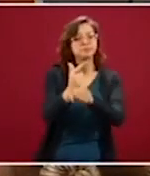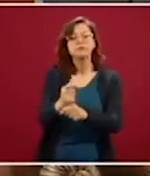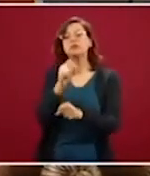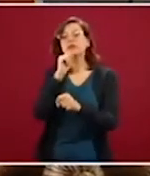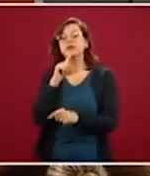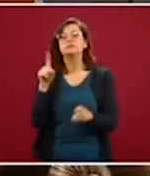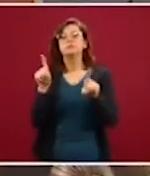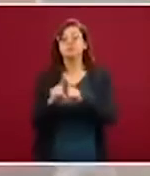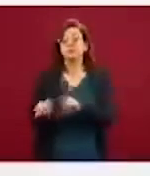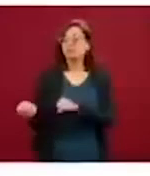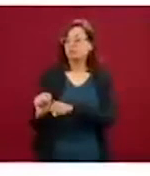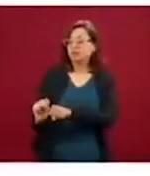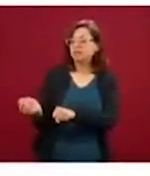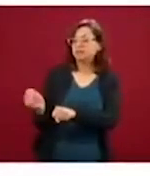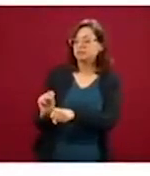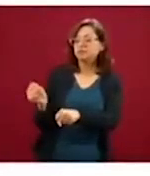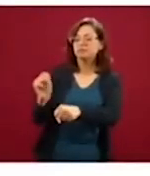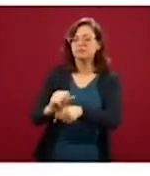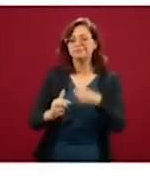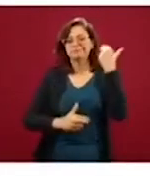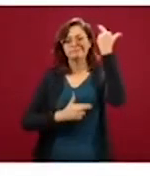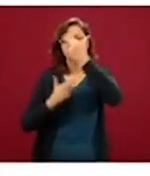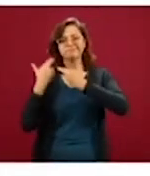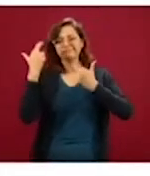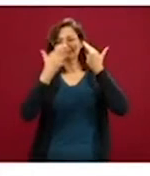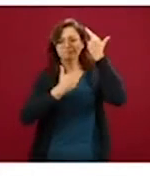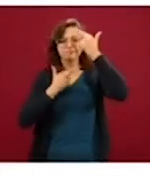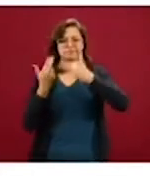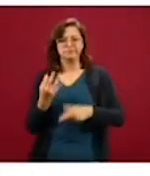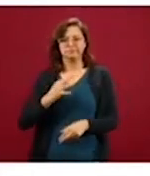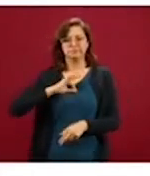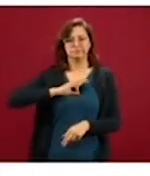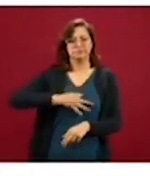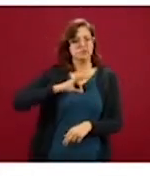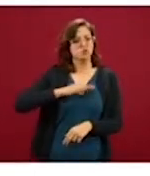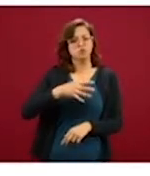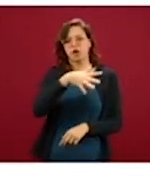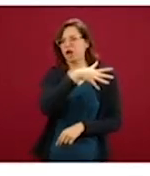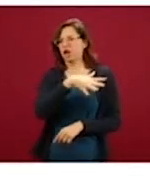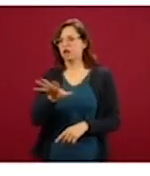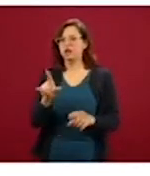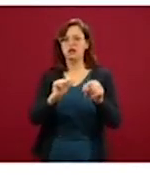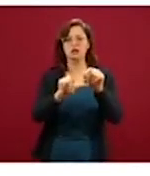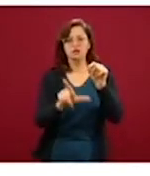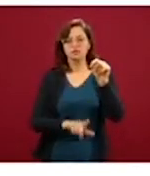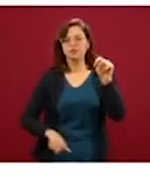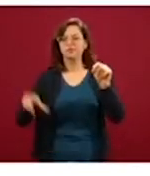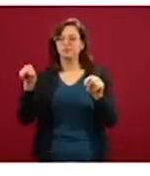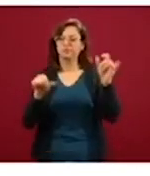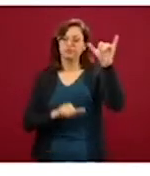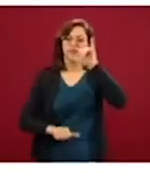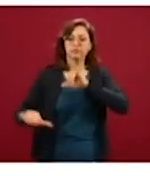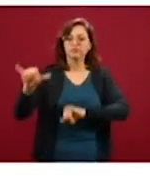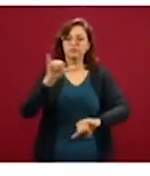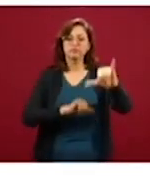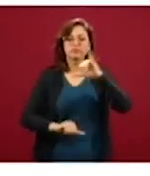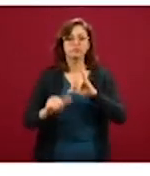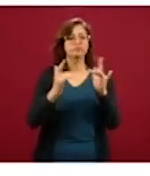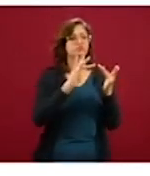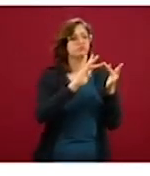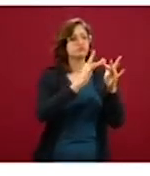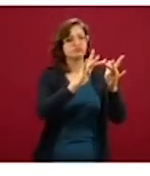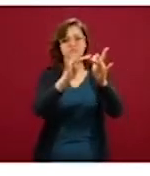rondas semanales, hacemos un monitoreo de virus en el país a través de la red de laboratorios estatales de salud